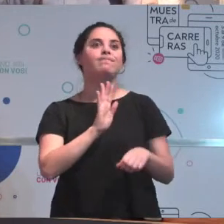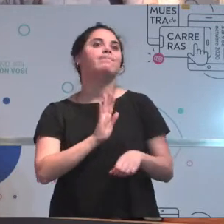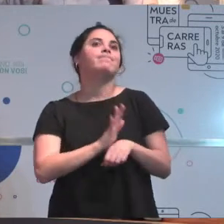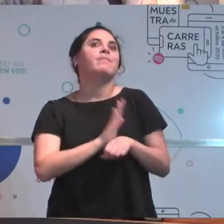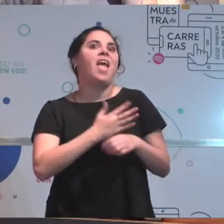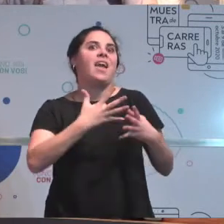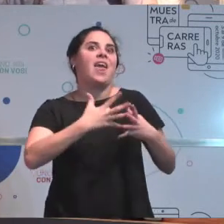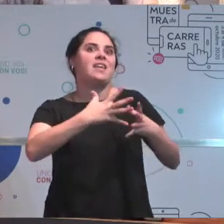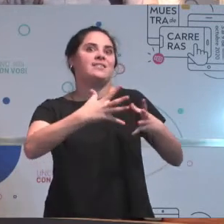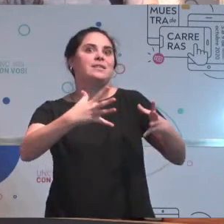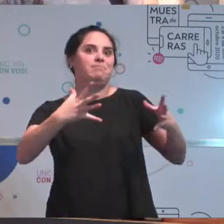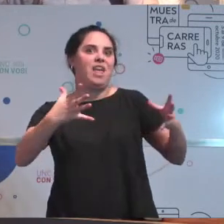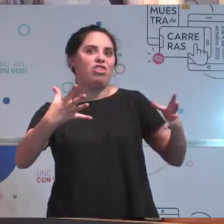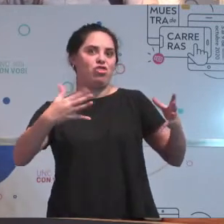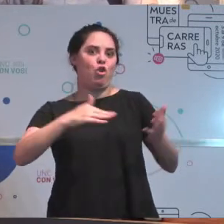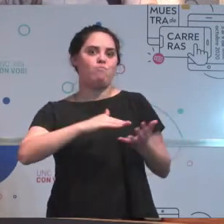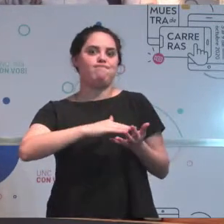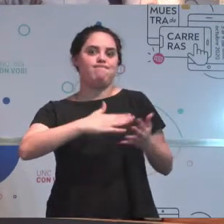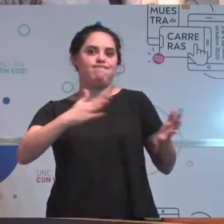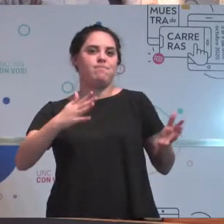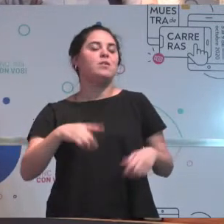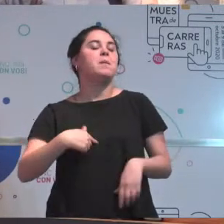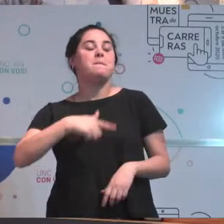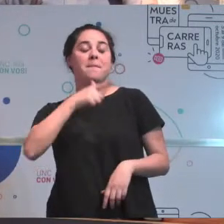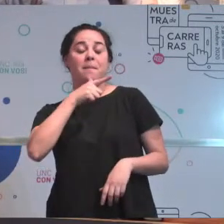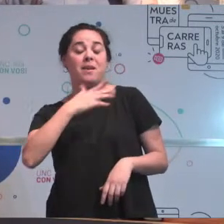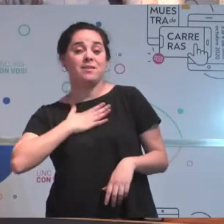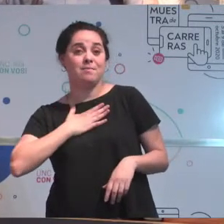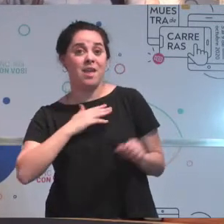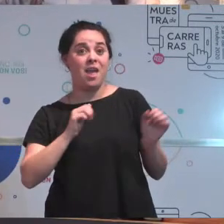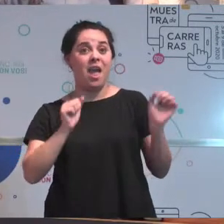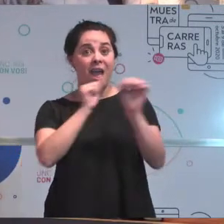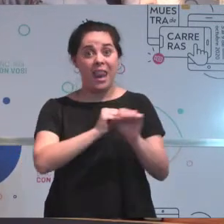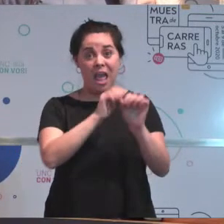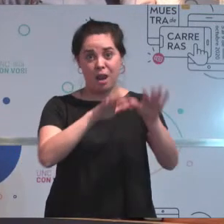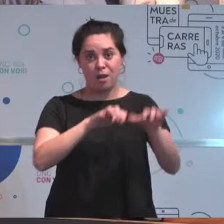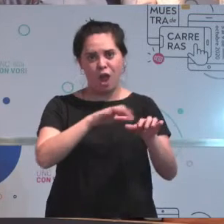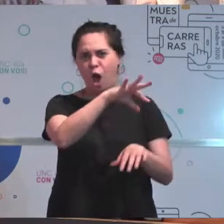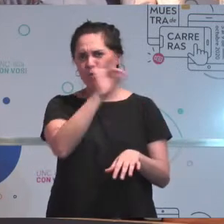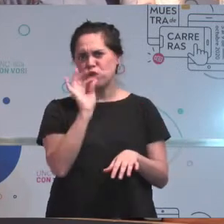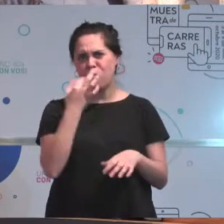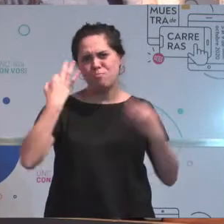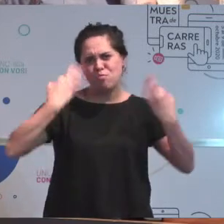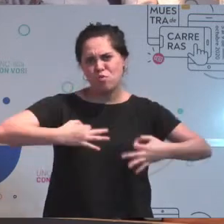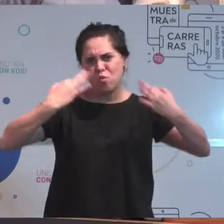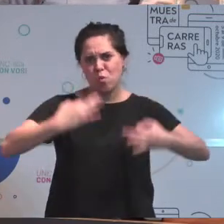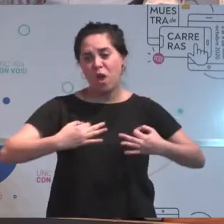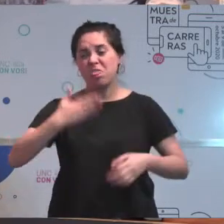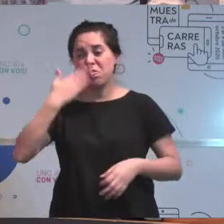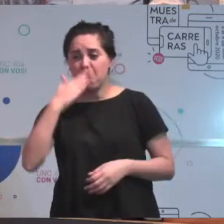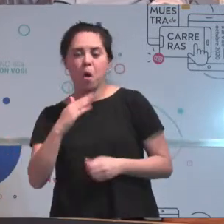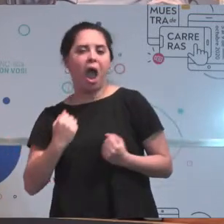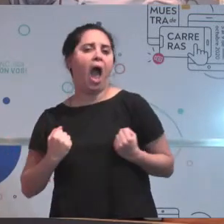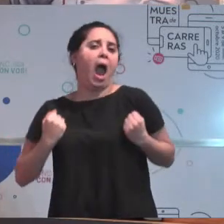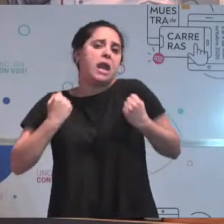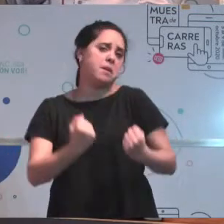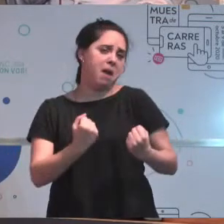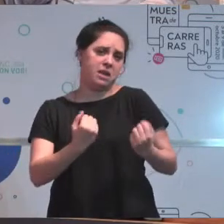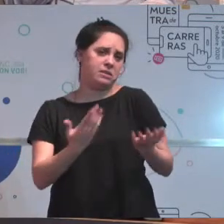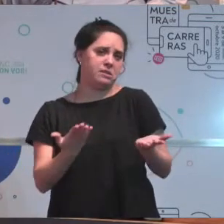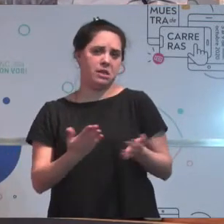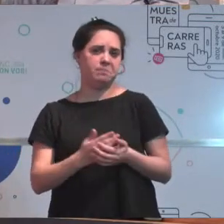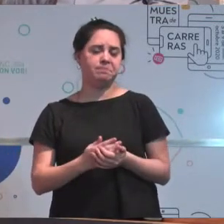la Ingeniería en Agrimensura es una muy buena opción. Y después, bueno, uno hay que animarse, ¿no? Después uno cuando